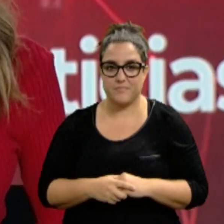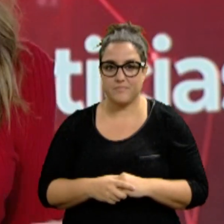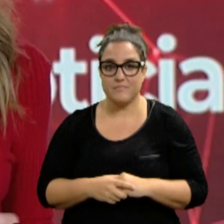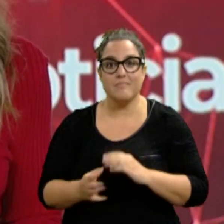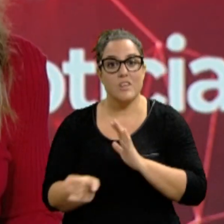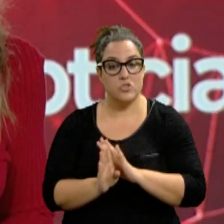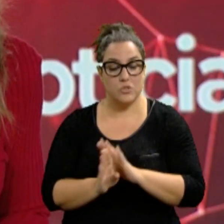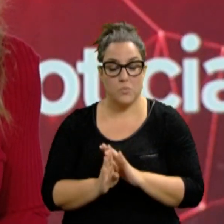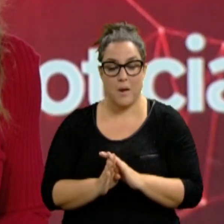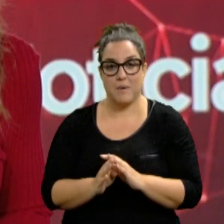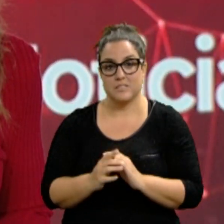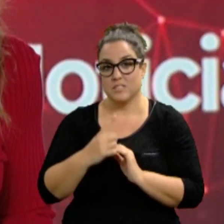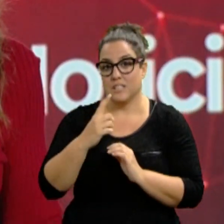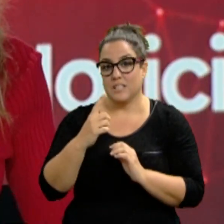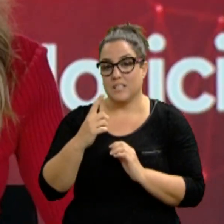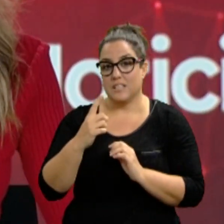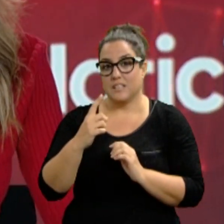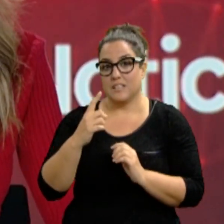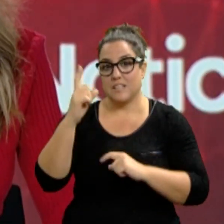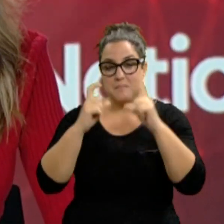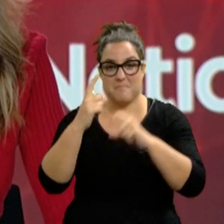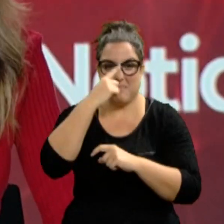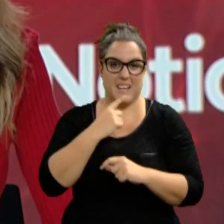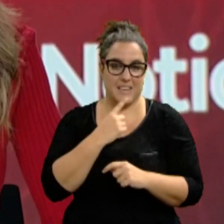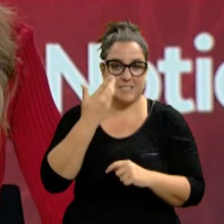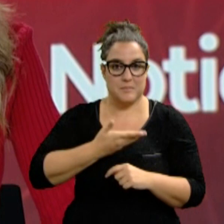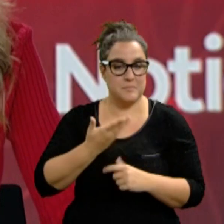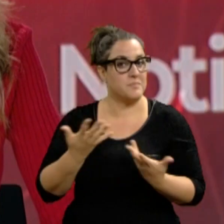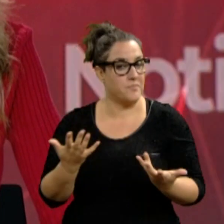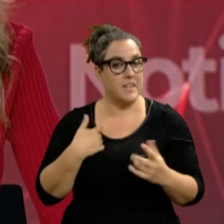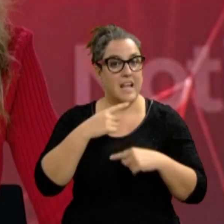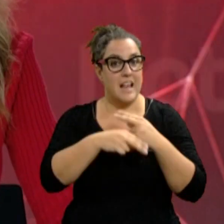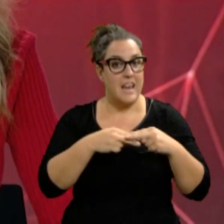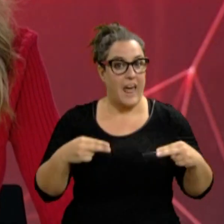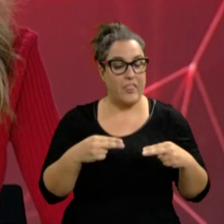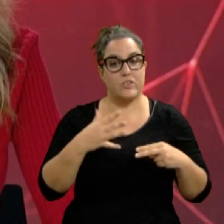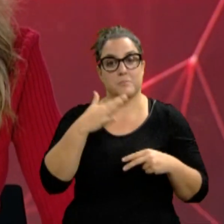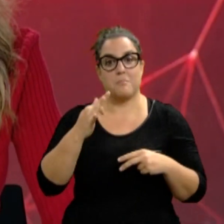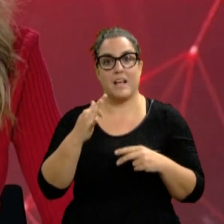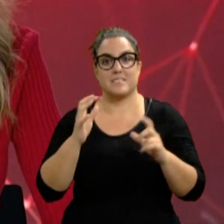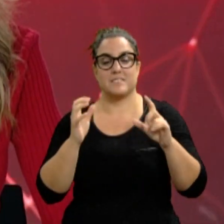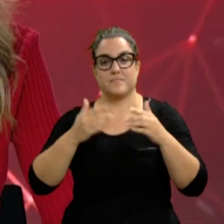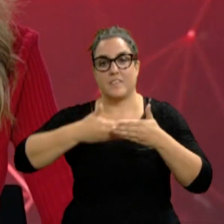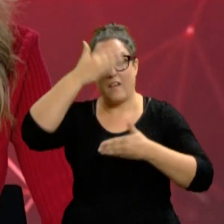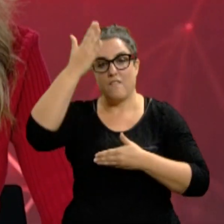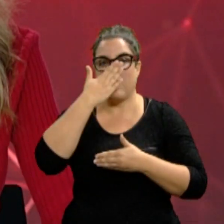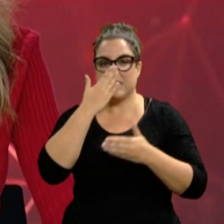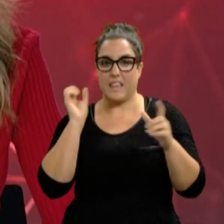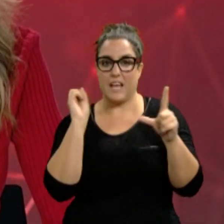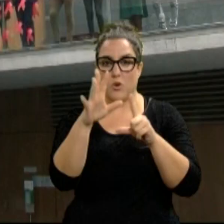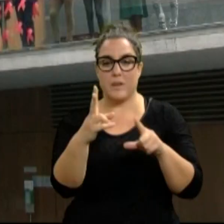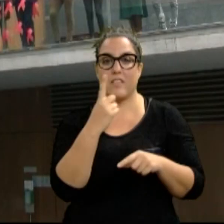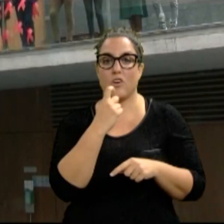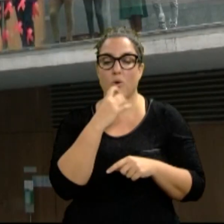Seguimos con más imágenes del día. Lazos y fachada iluminada de rojo en el Parlamento de Navarra para conmemorar el Día Mundial